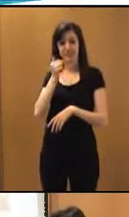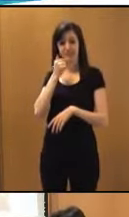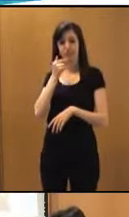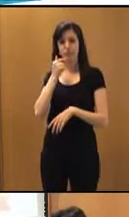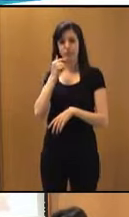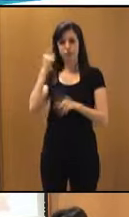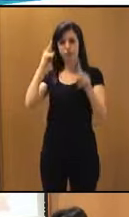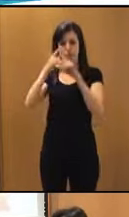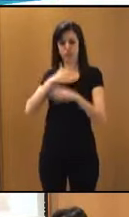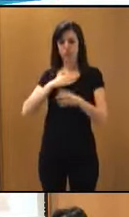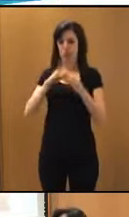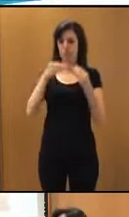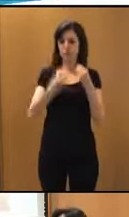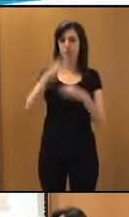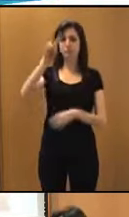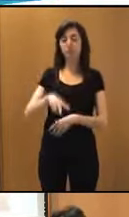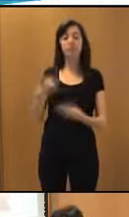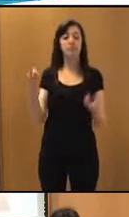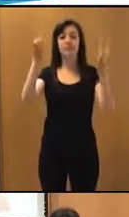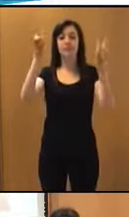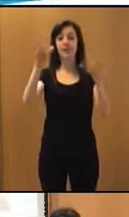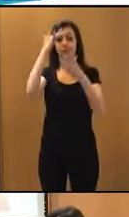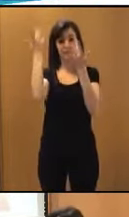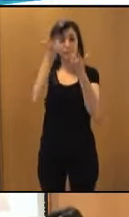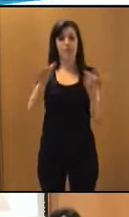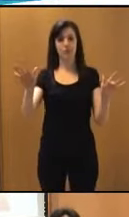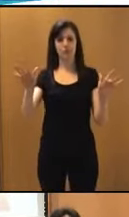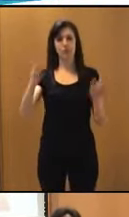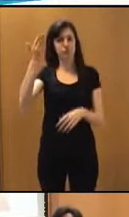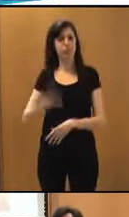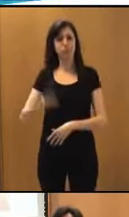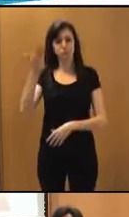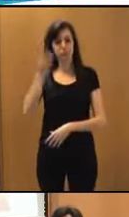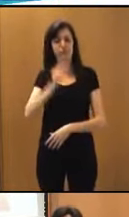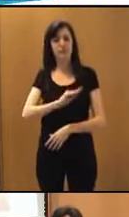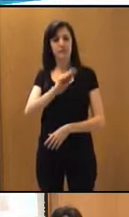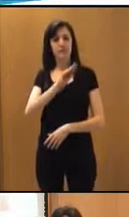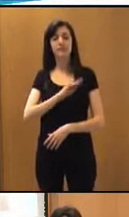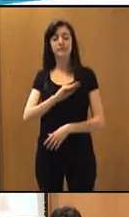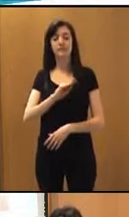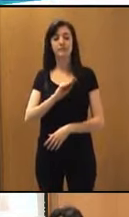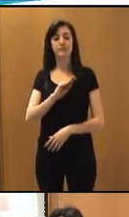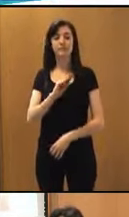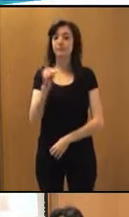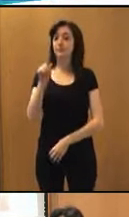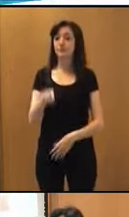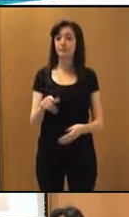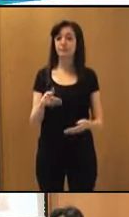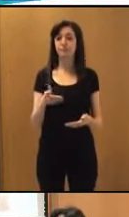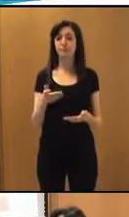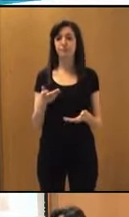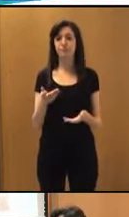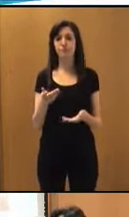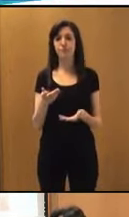los objetivos de nuestro documento, el tema de la sensibilización que es tan importante y también de